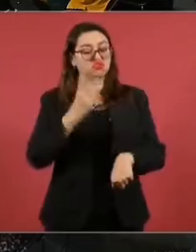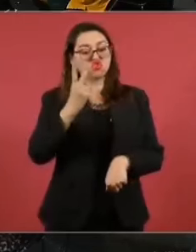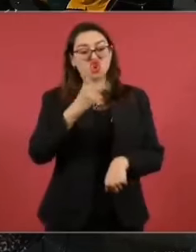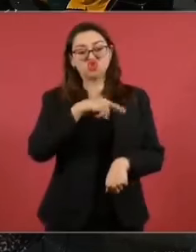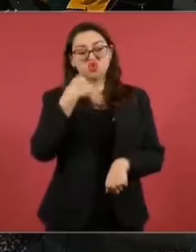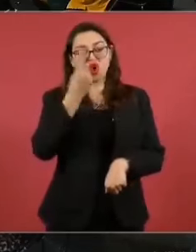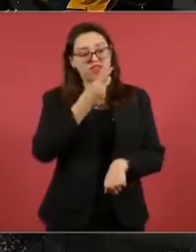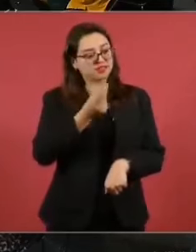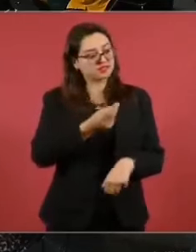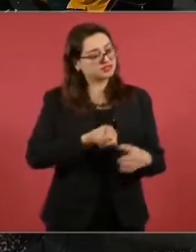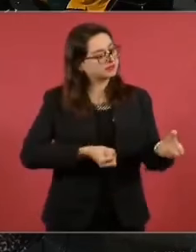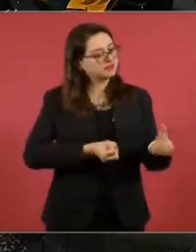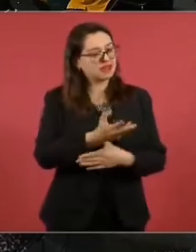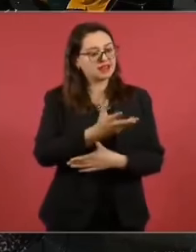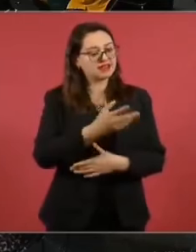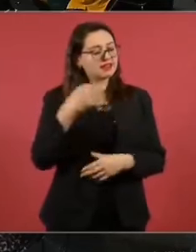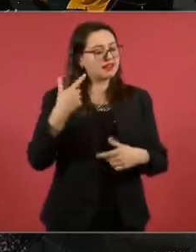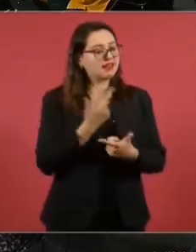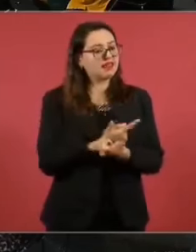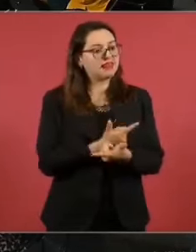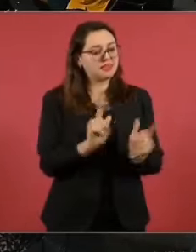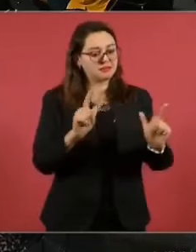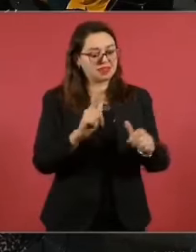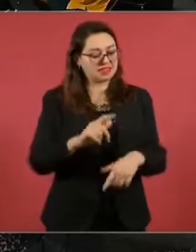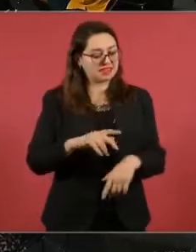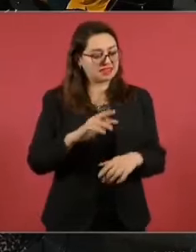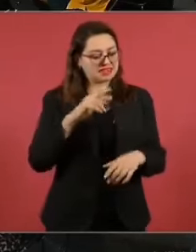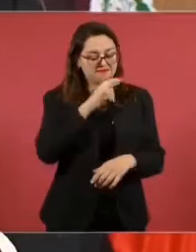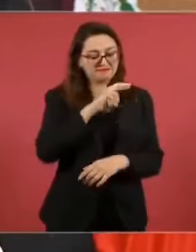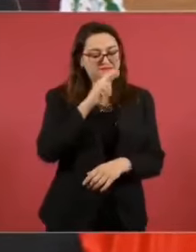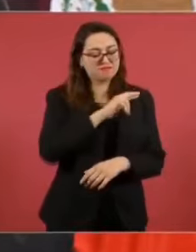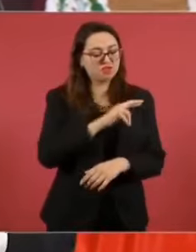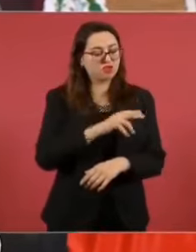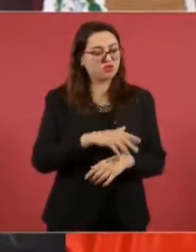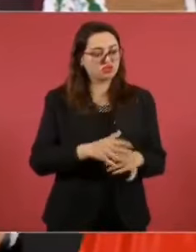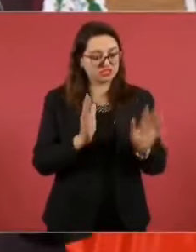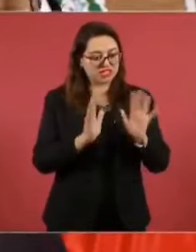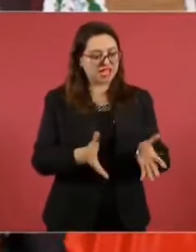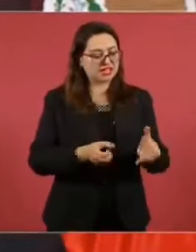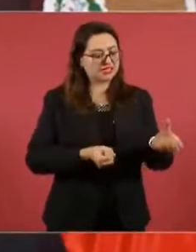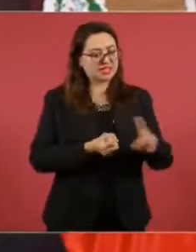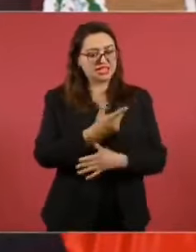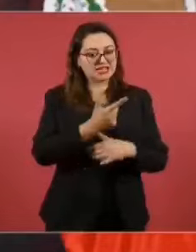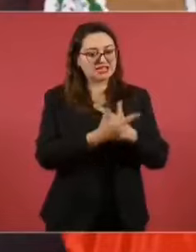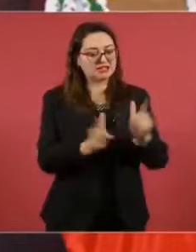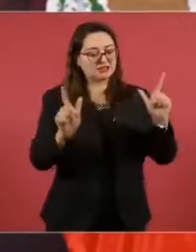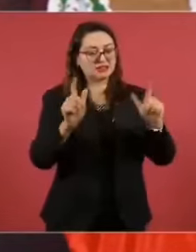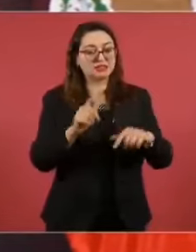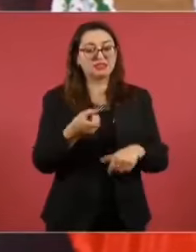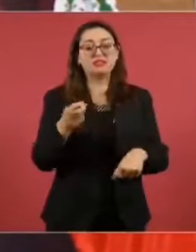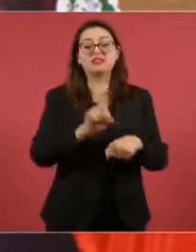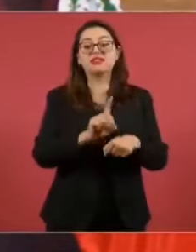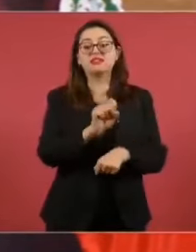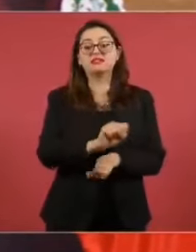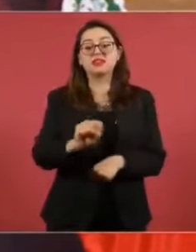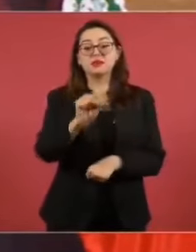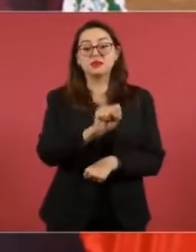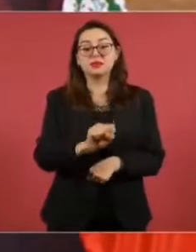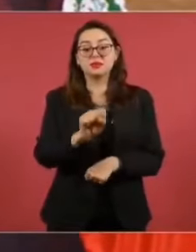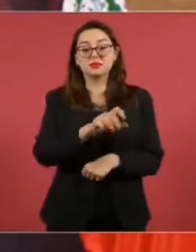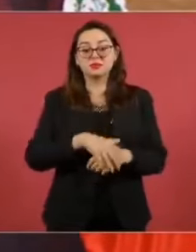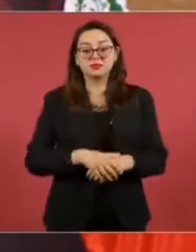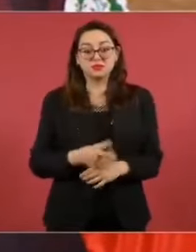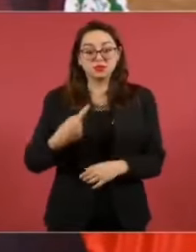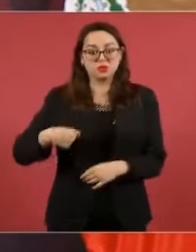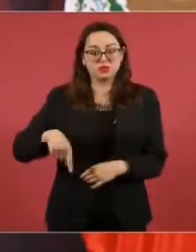horas, en 24 horas y un sábado, y